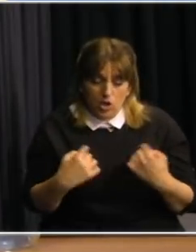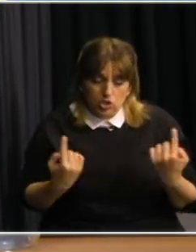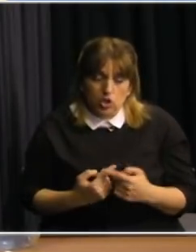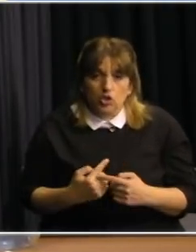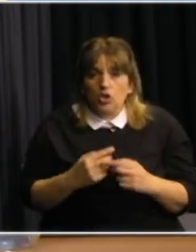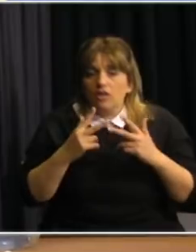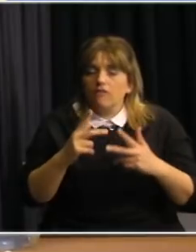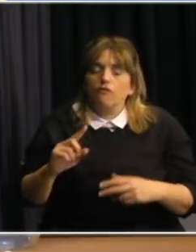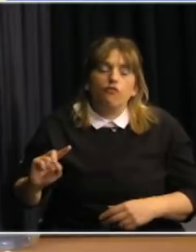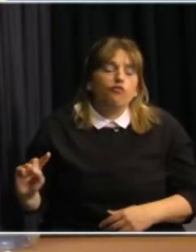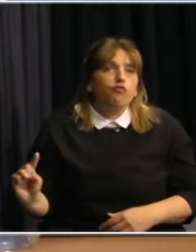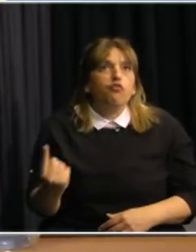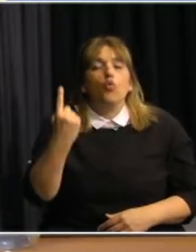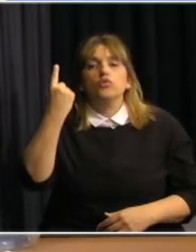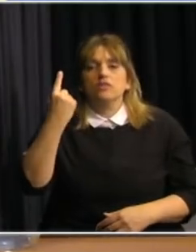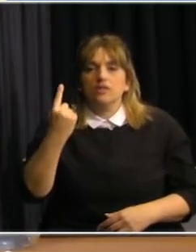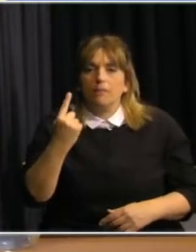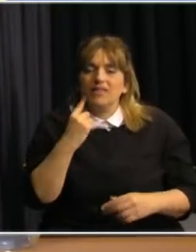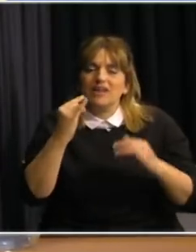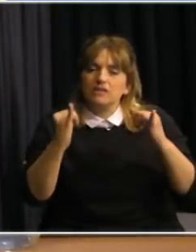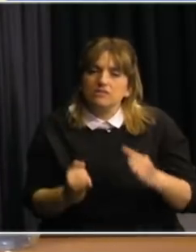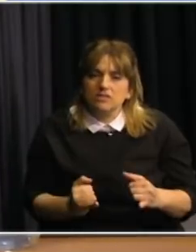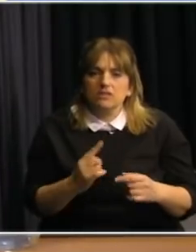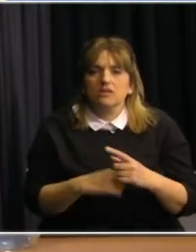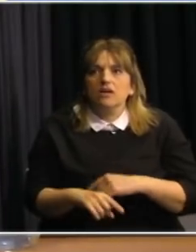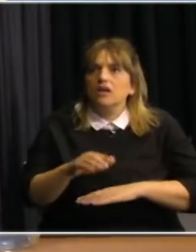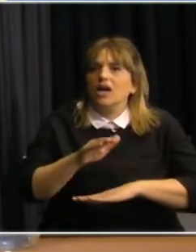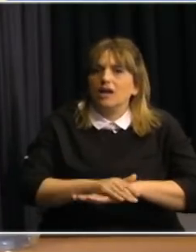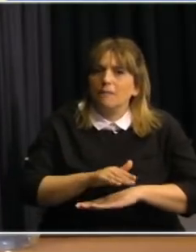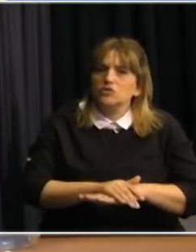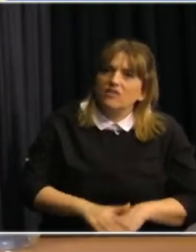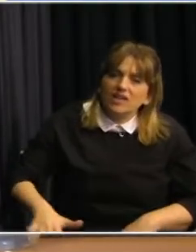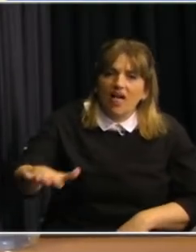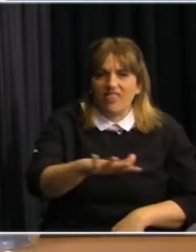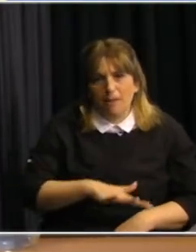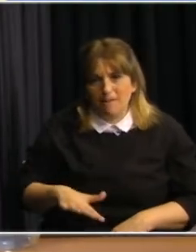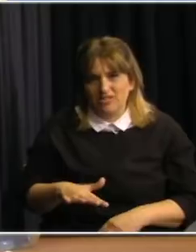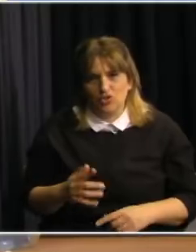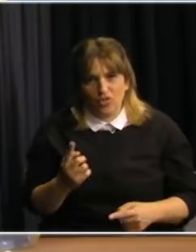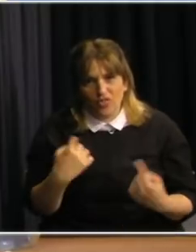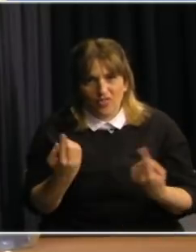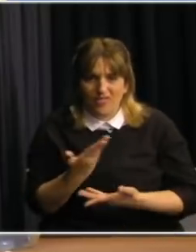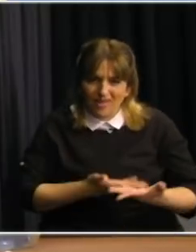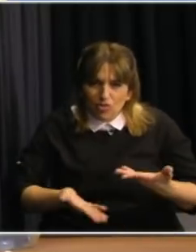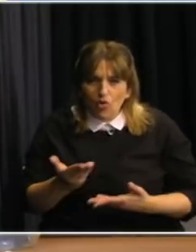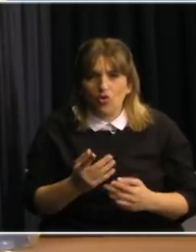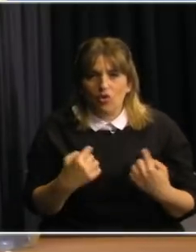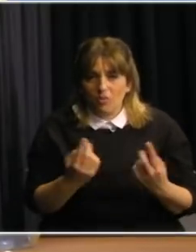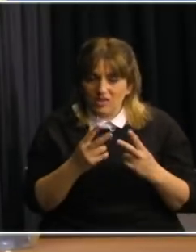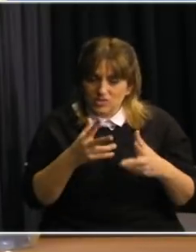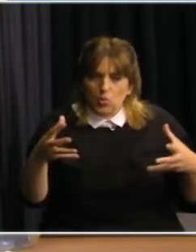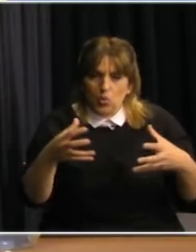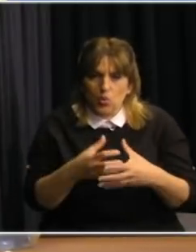considera esencial estimular el uso responsable de los espacios públicos, porque, como afirma el grupo de ensayos